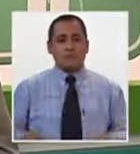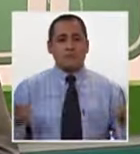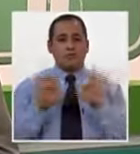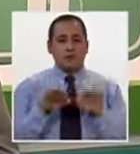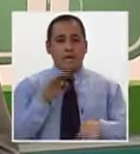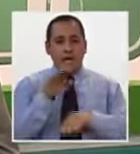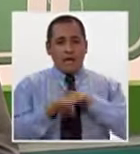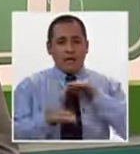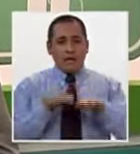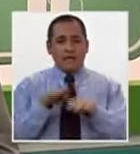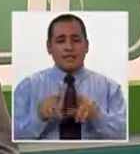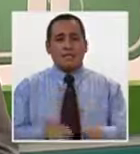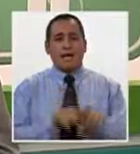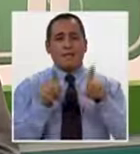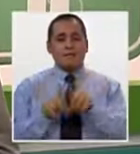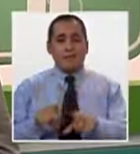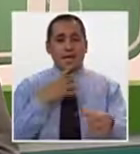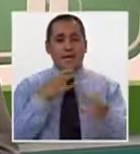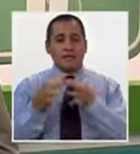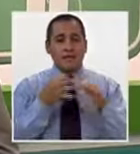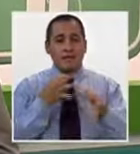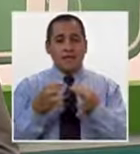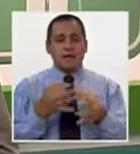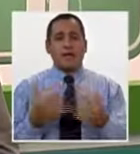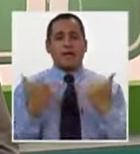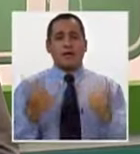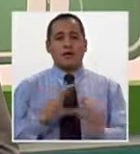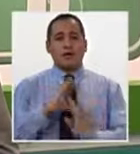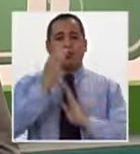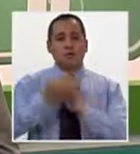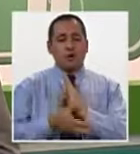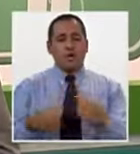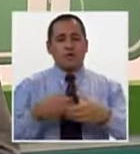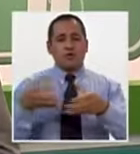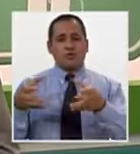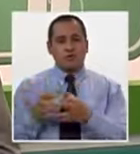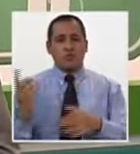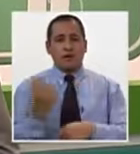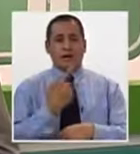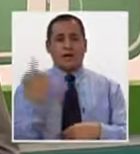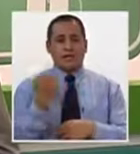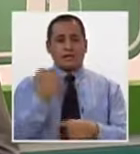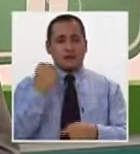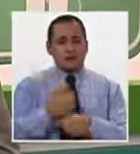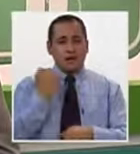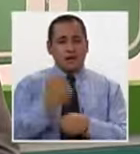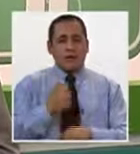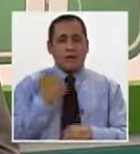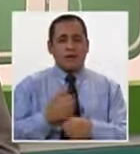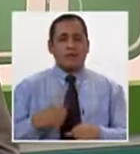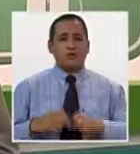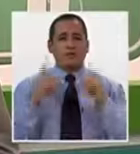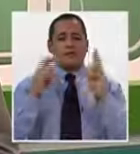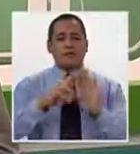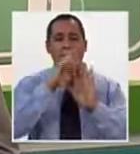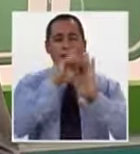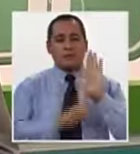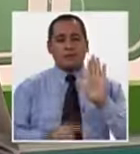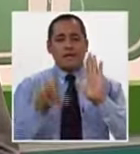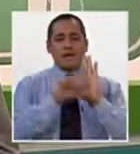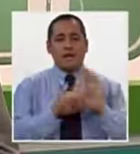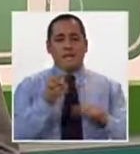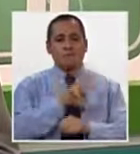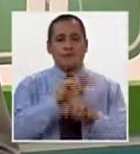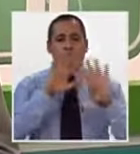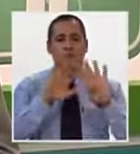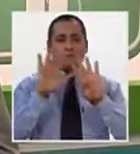avances, y también hay que destacar que el CONADIS, los sectores, estamos trabajando en la reglamentación de